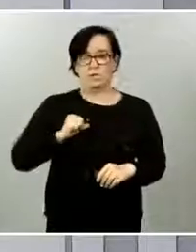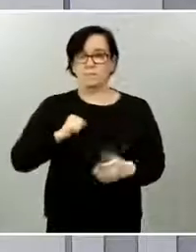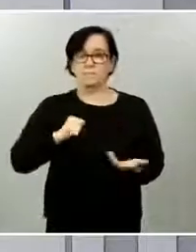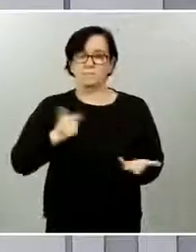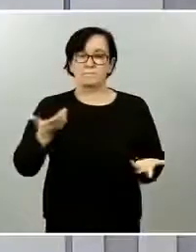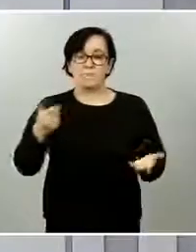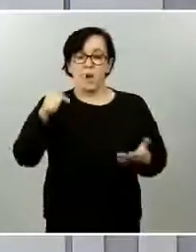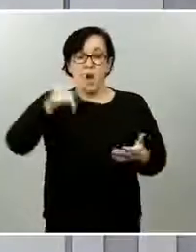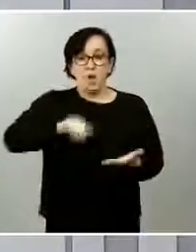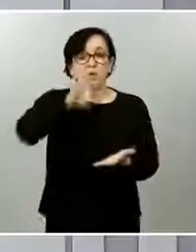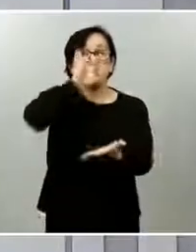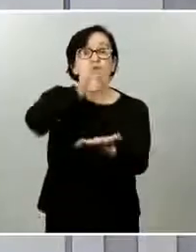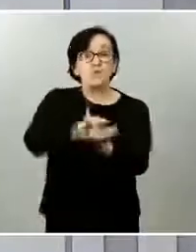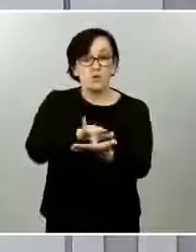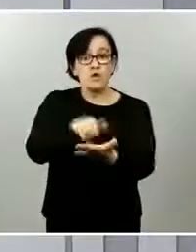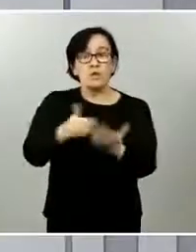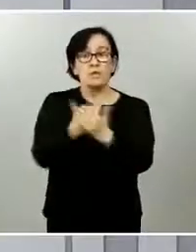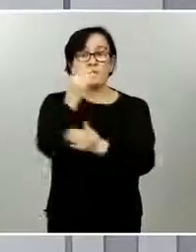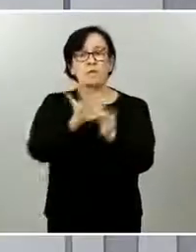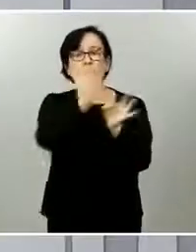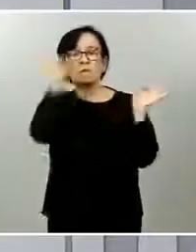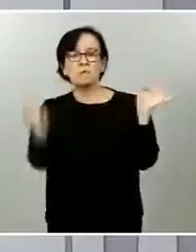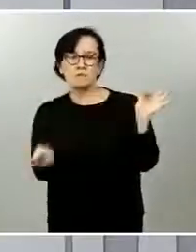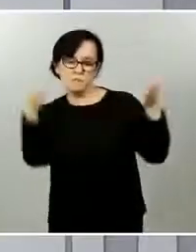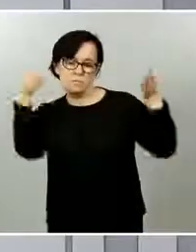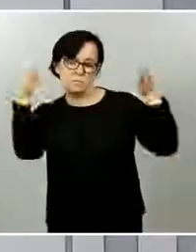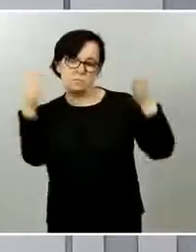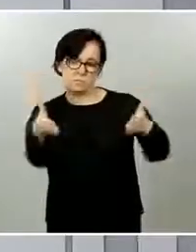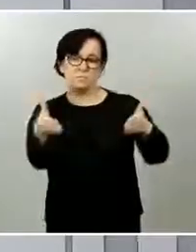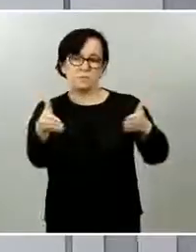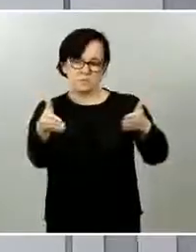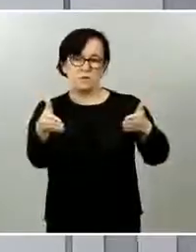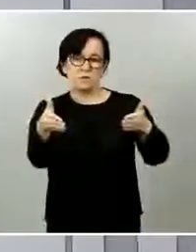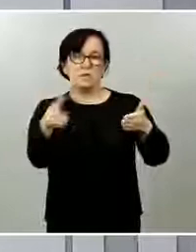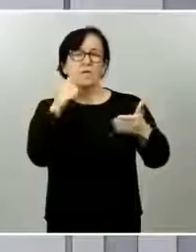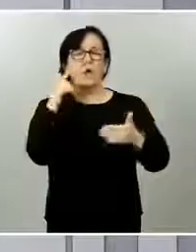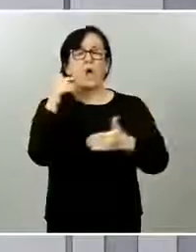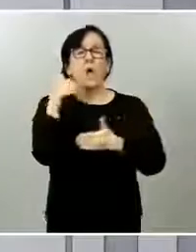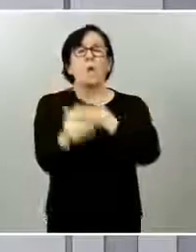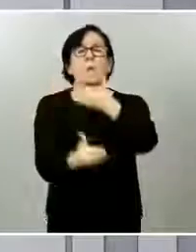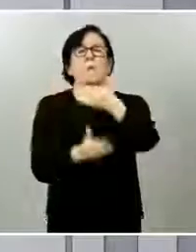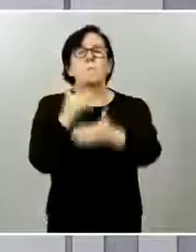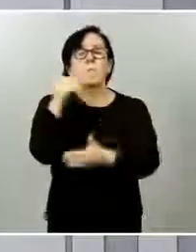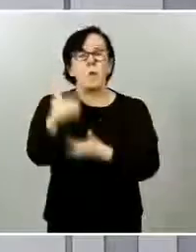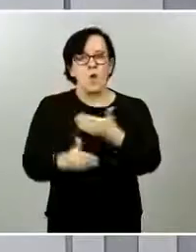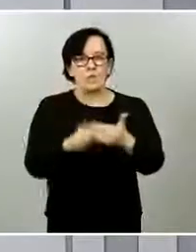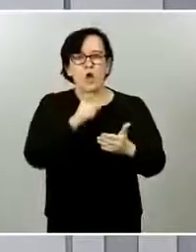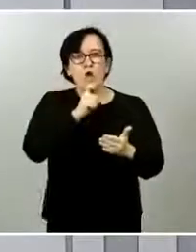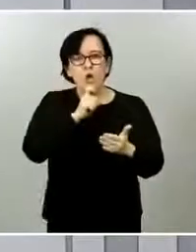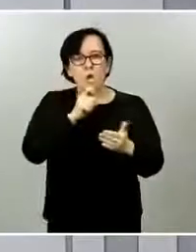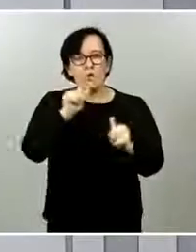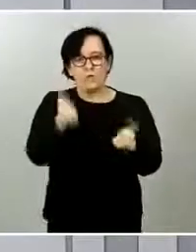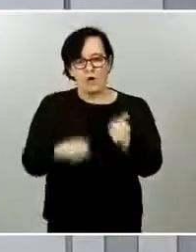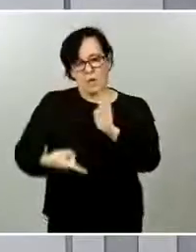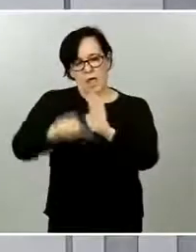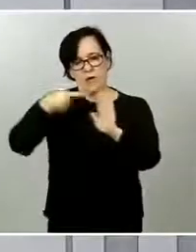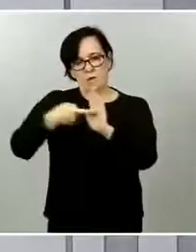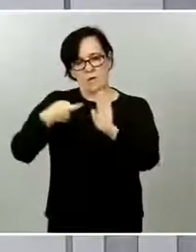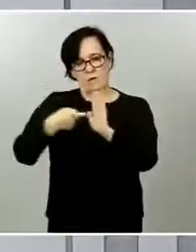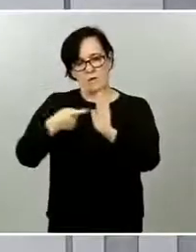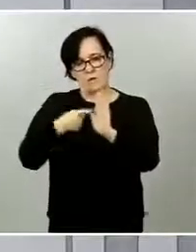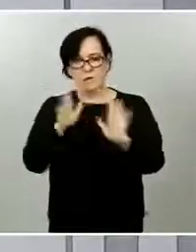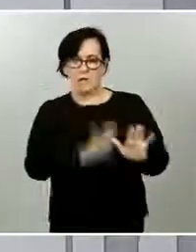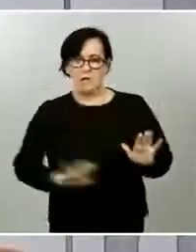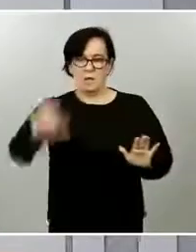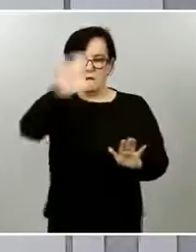ser de actualidad, de preocupación o de interés compartido entre el Gobierno de España y comunidades autónomas, pero, como imaginarán, en el día de